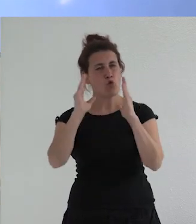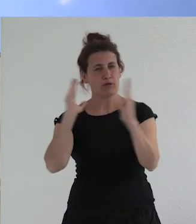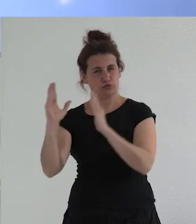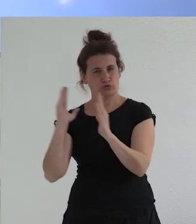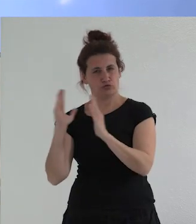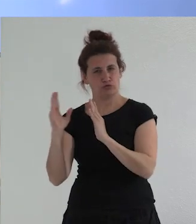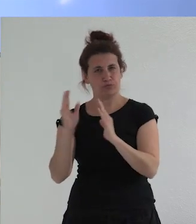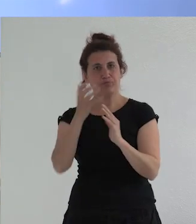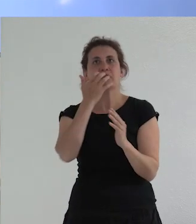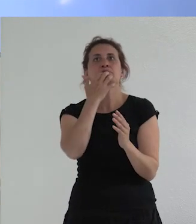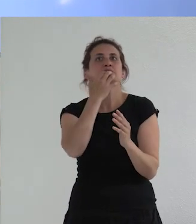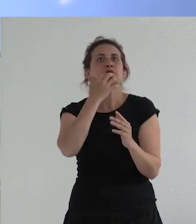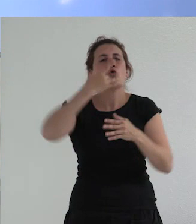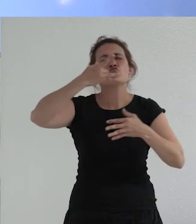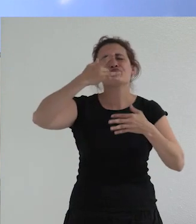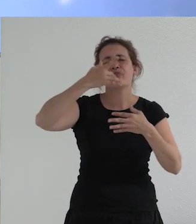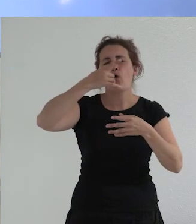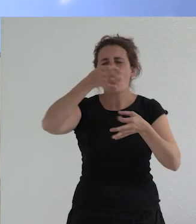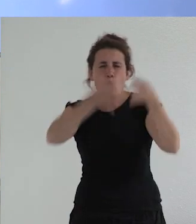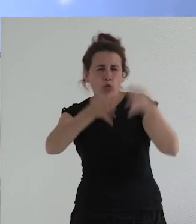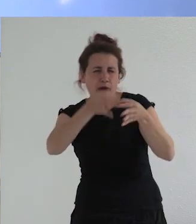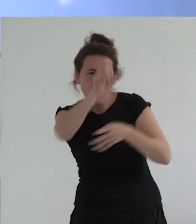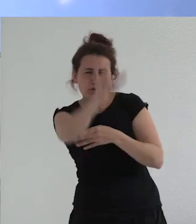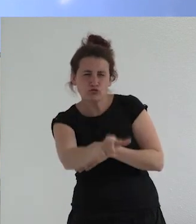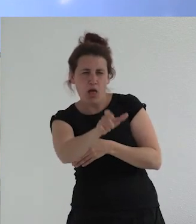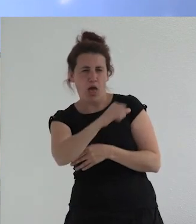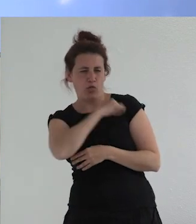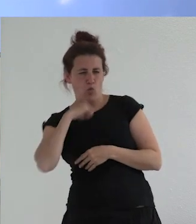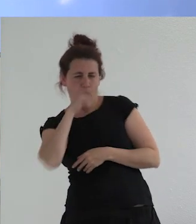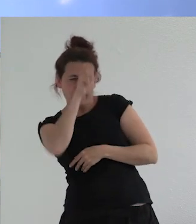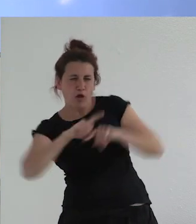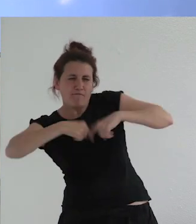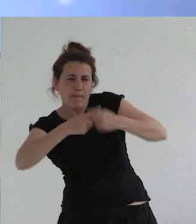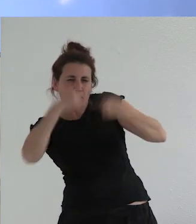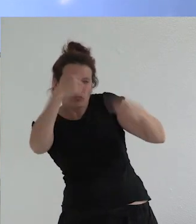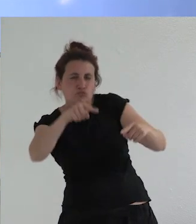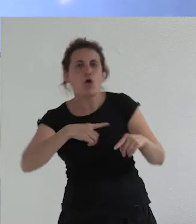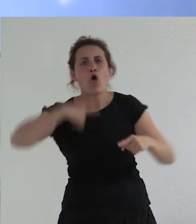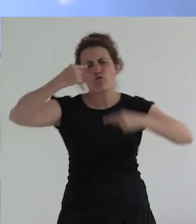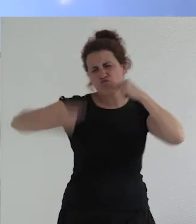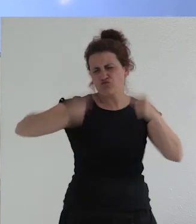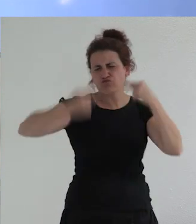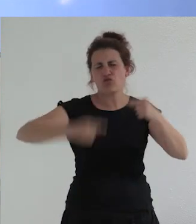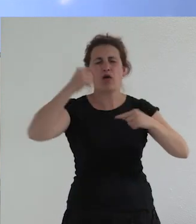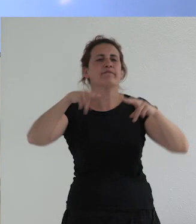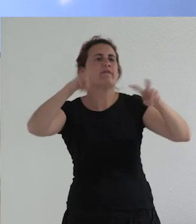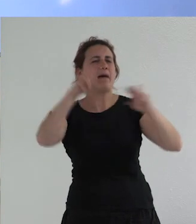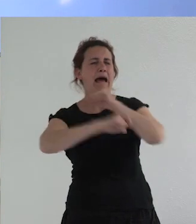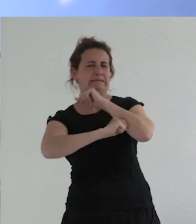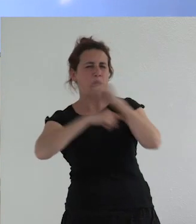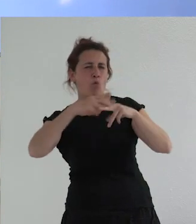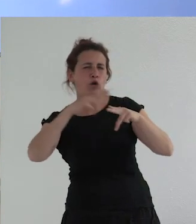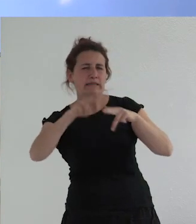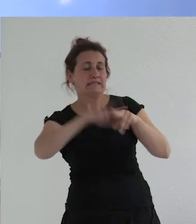que sin entrar a juzgar las decisiones individuales de la gente y las familias podamos discutir las estrategias políticas y los discursos